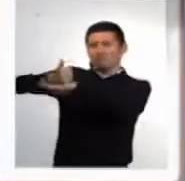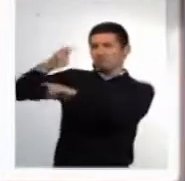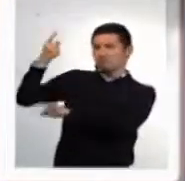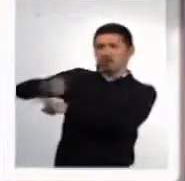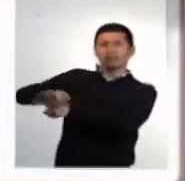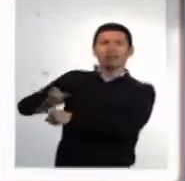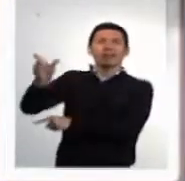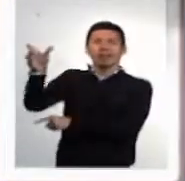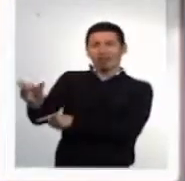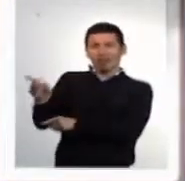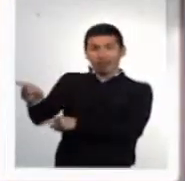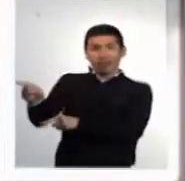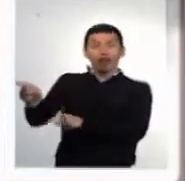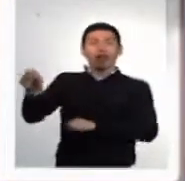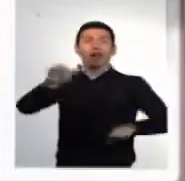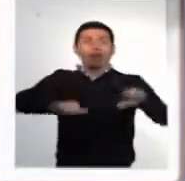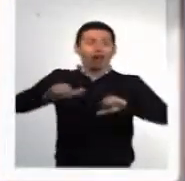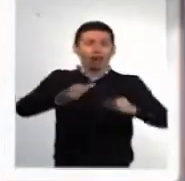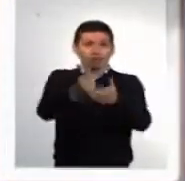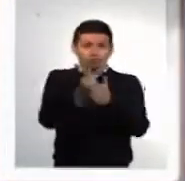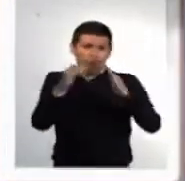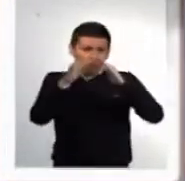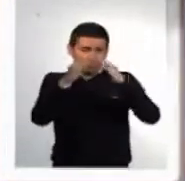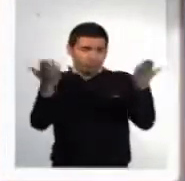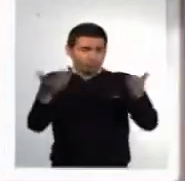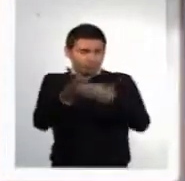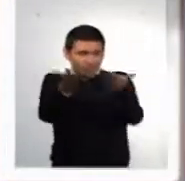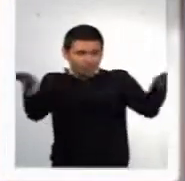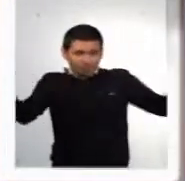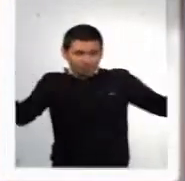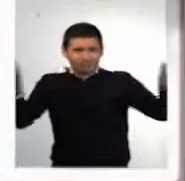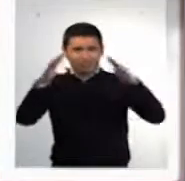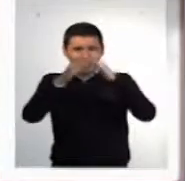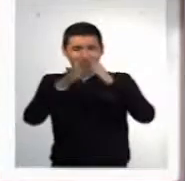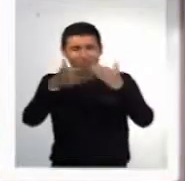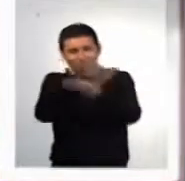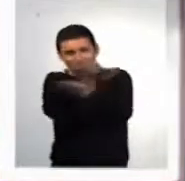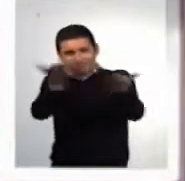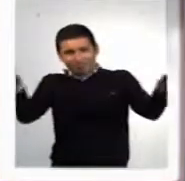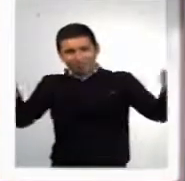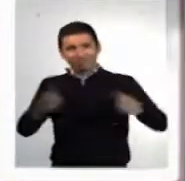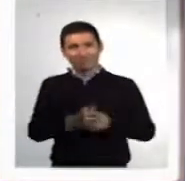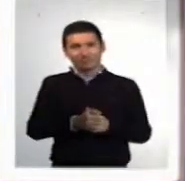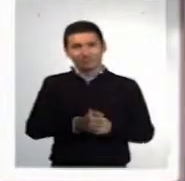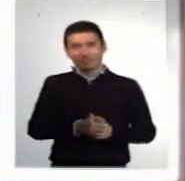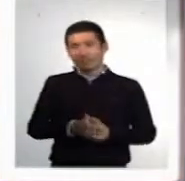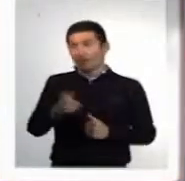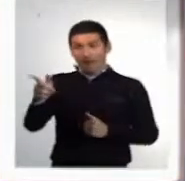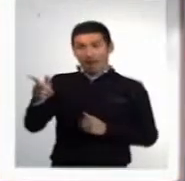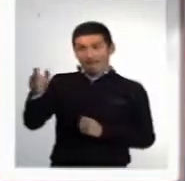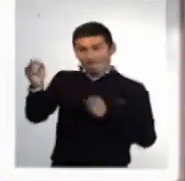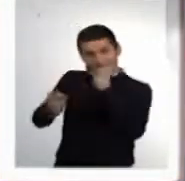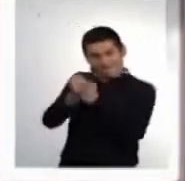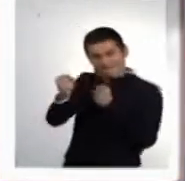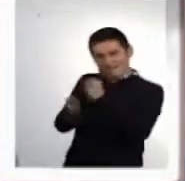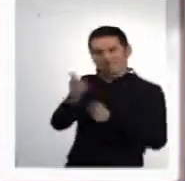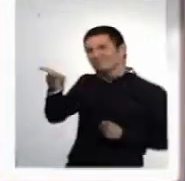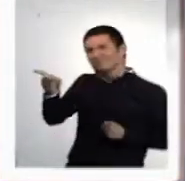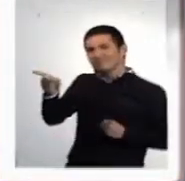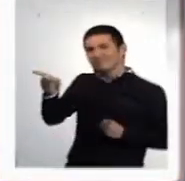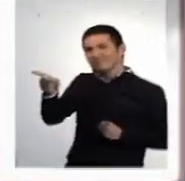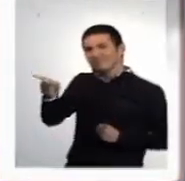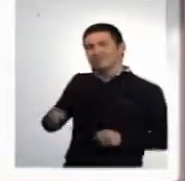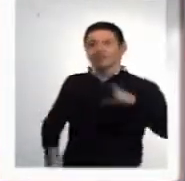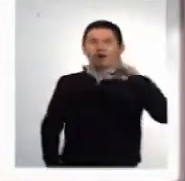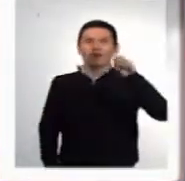aquí, los caseros de la casa, porque esta es su casa, es nuestra casa, es la casa de todos. Así es que en la esquina contraria tenemos